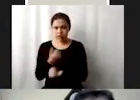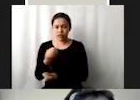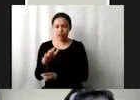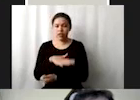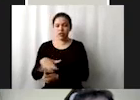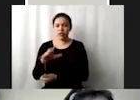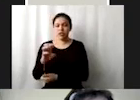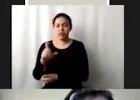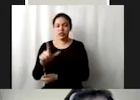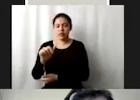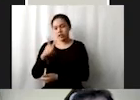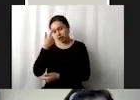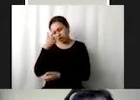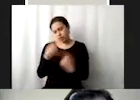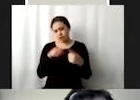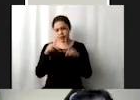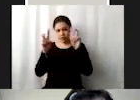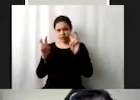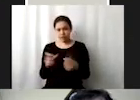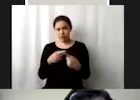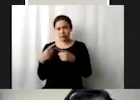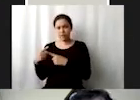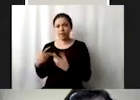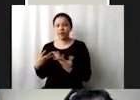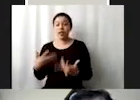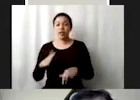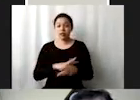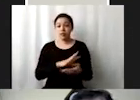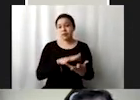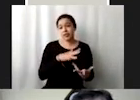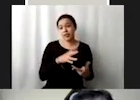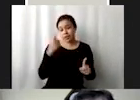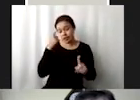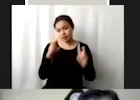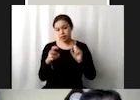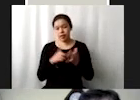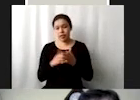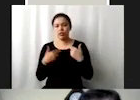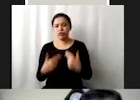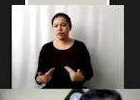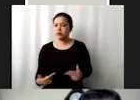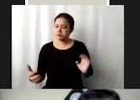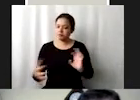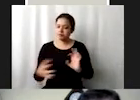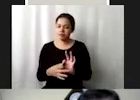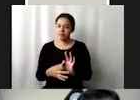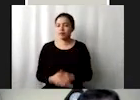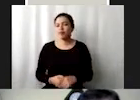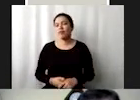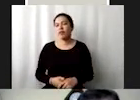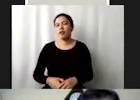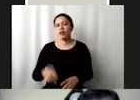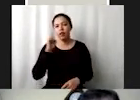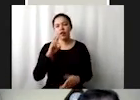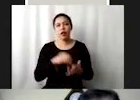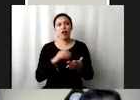en una gran diversidad de temas pero la mayoría de ellas coinciden con derechos humanos entonces hay que ver la Agenda 2030